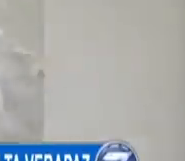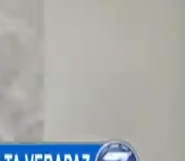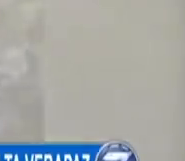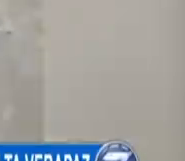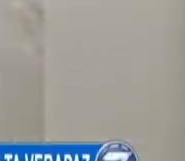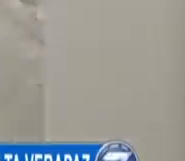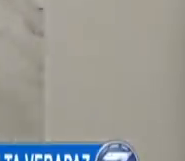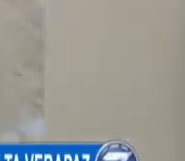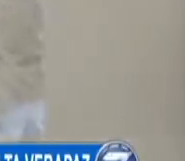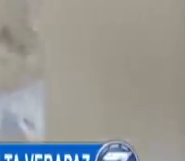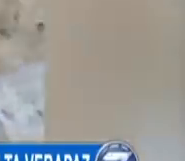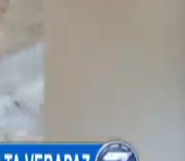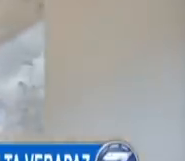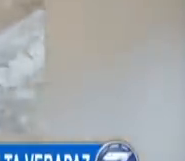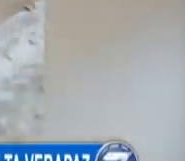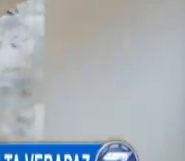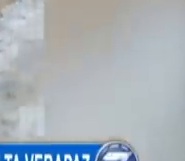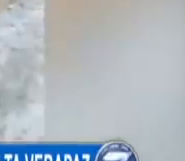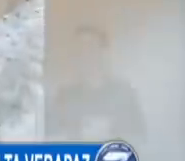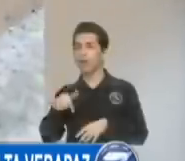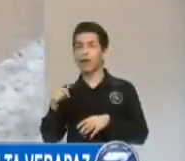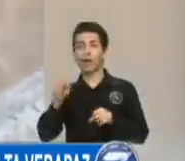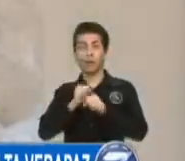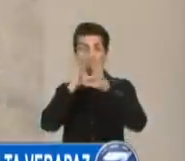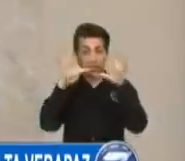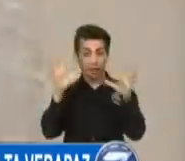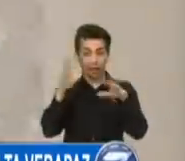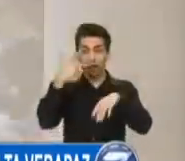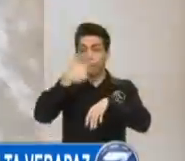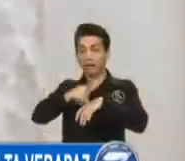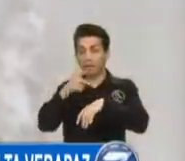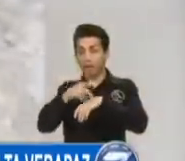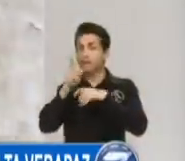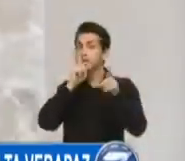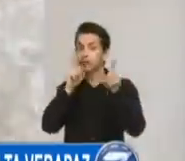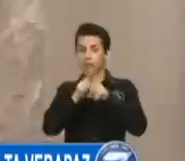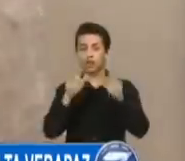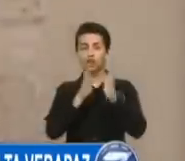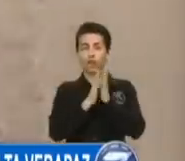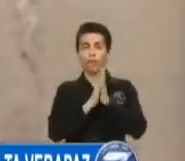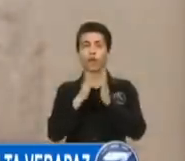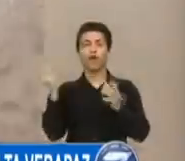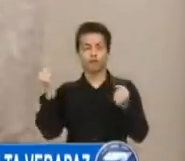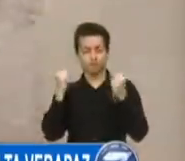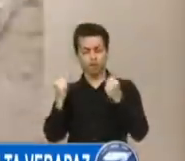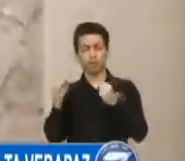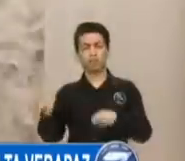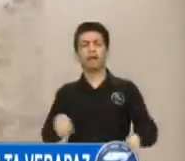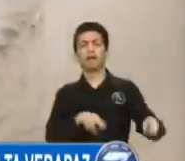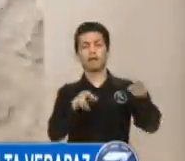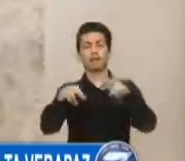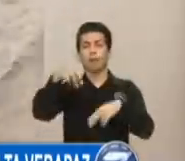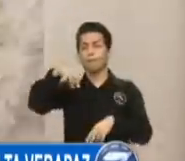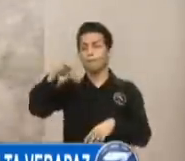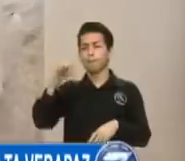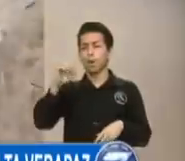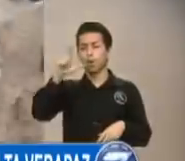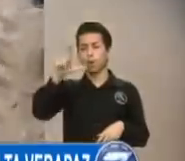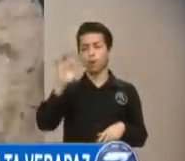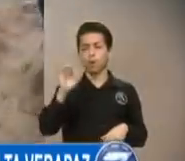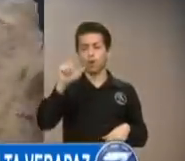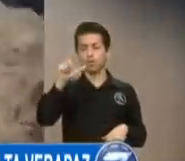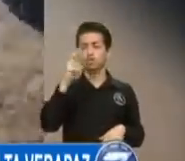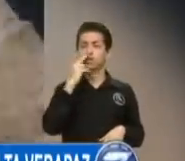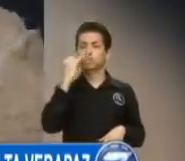Así se observó en la mañana y tarde del domingo el imponente río Polochic, afluente que está creciendo con caudal por la fuerte lluvia que se